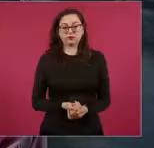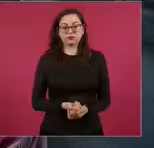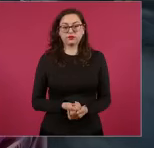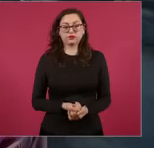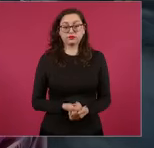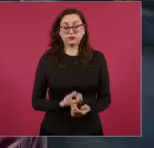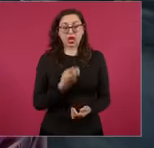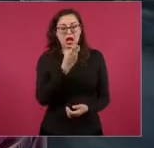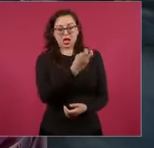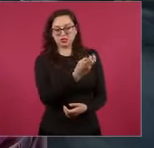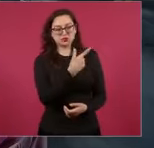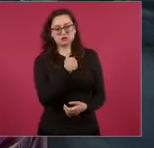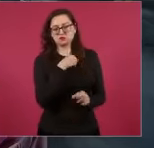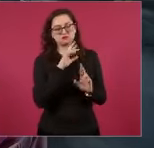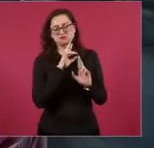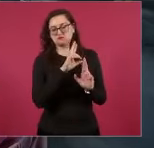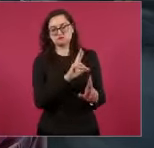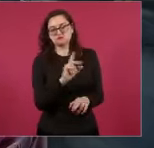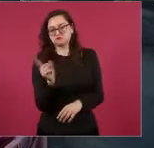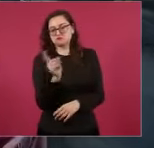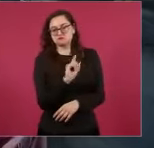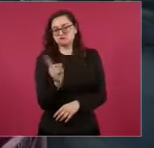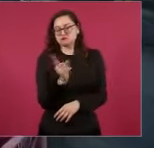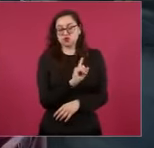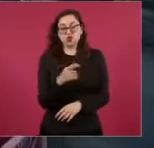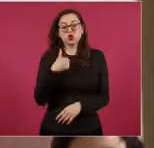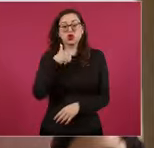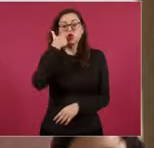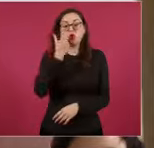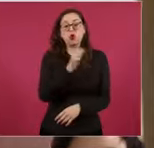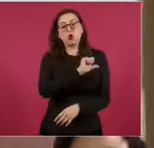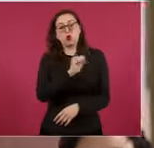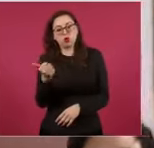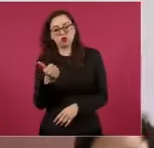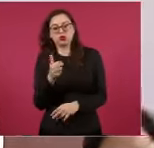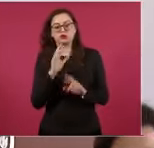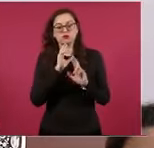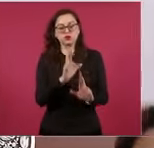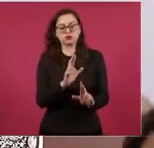quiero una respuesta. Además,